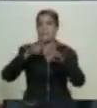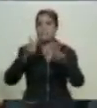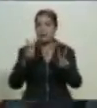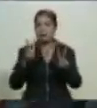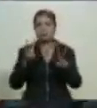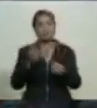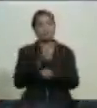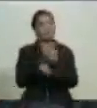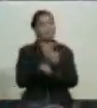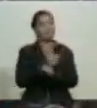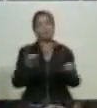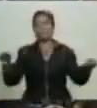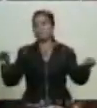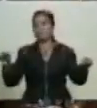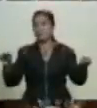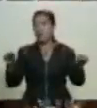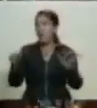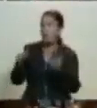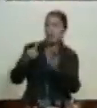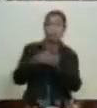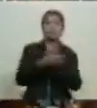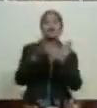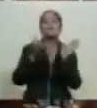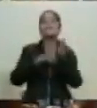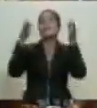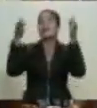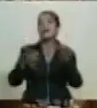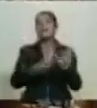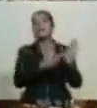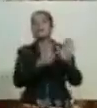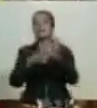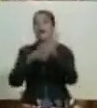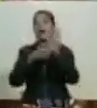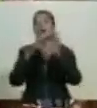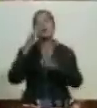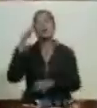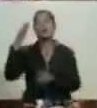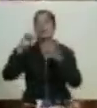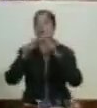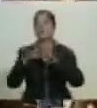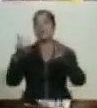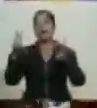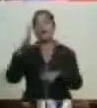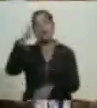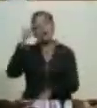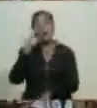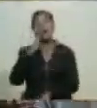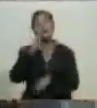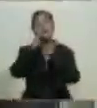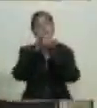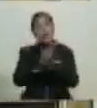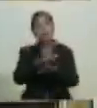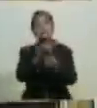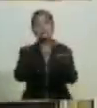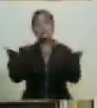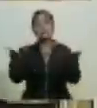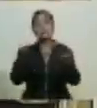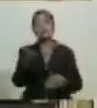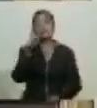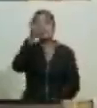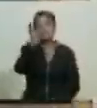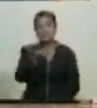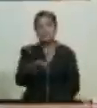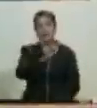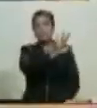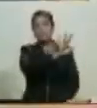es imposible ocultar la verdad y los sueños de paz que Dios les bendiga en el nombre del Padre